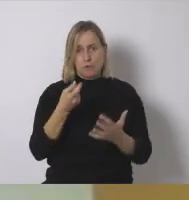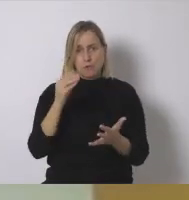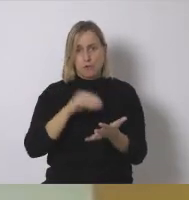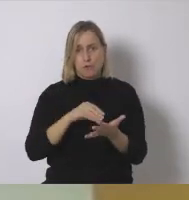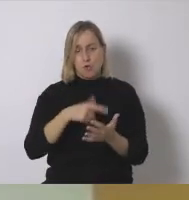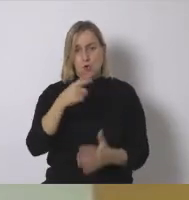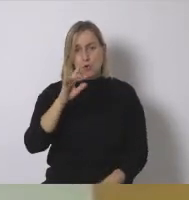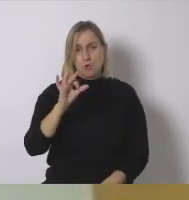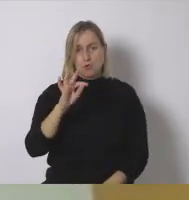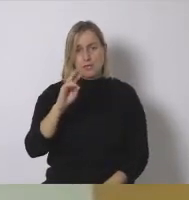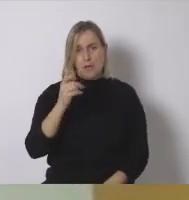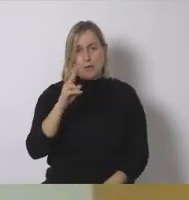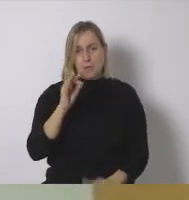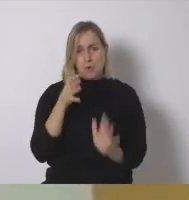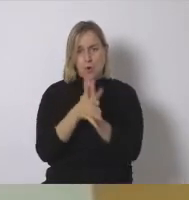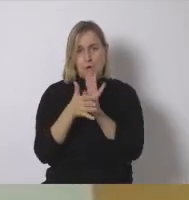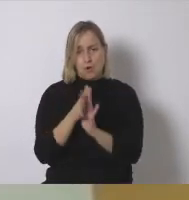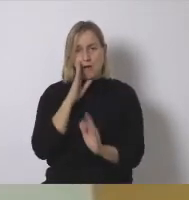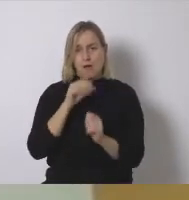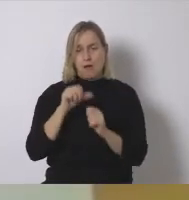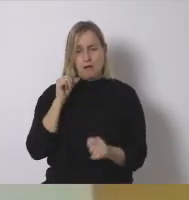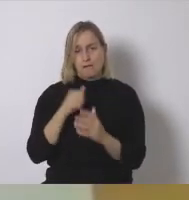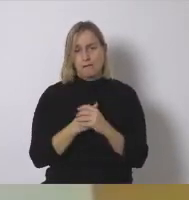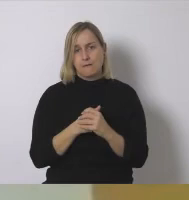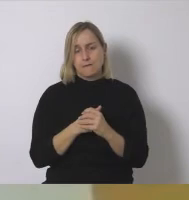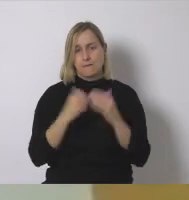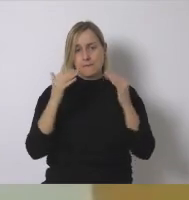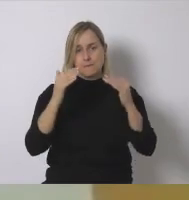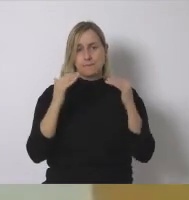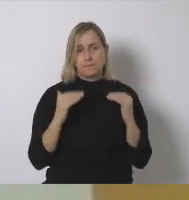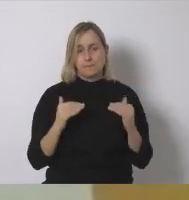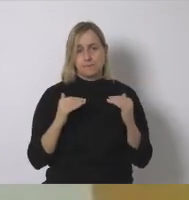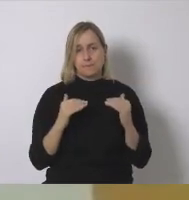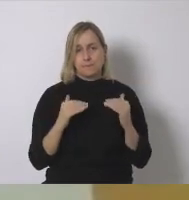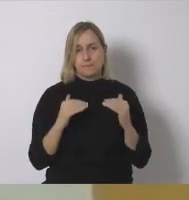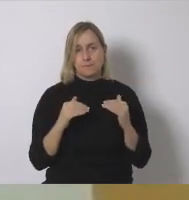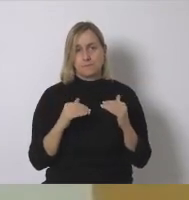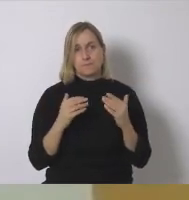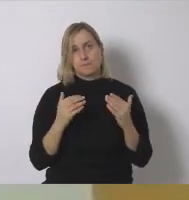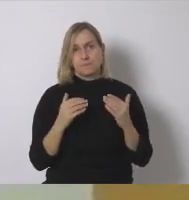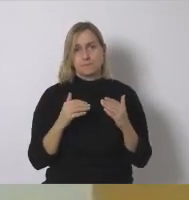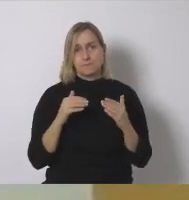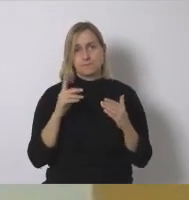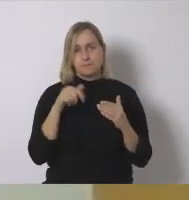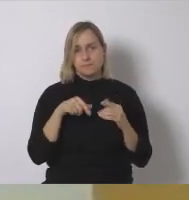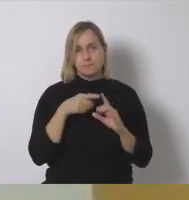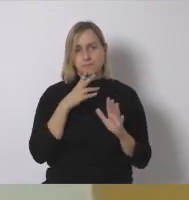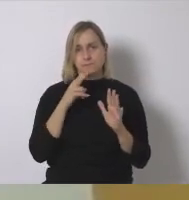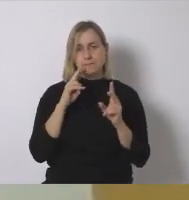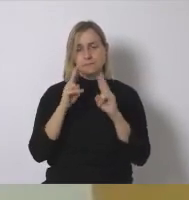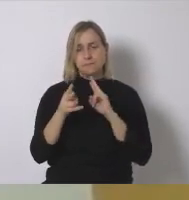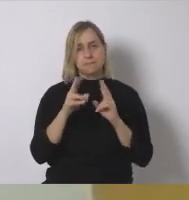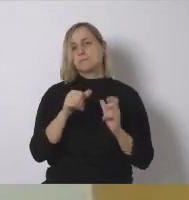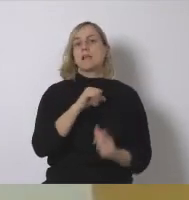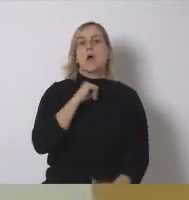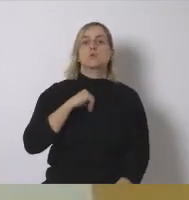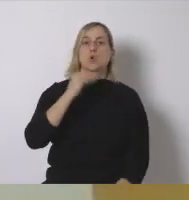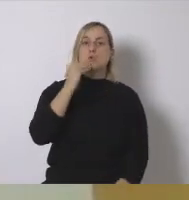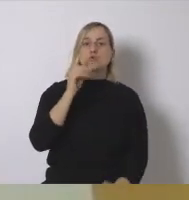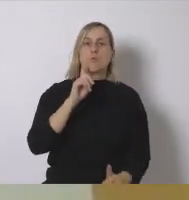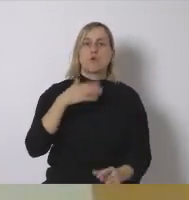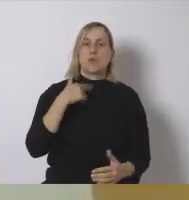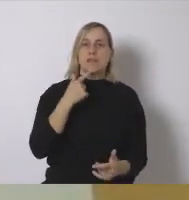precolapso comentado por Gustavo que tenemos ante nosotros y también